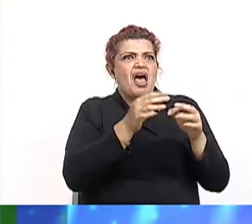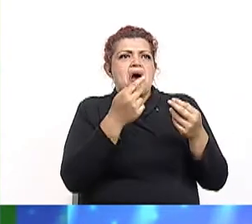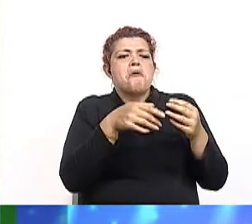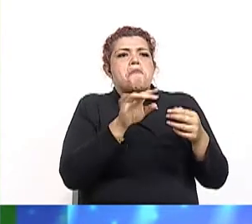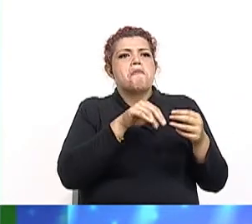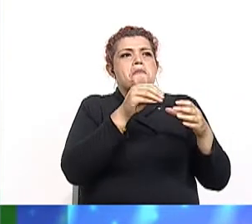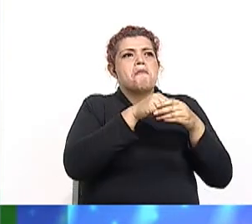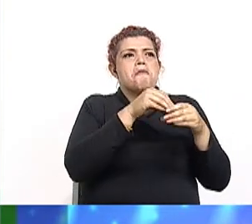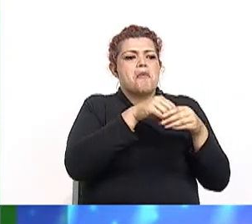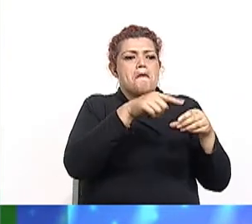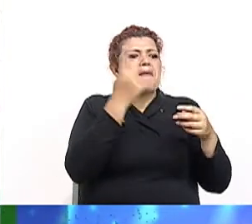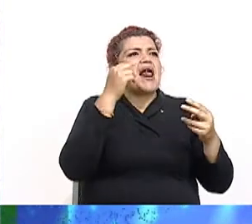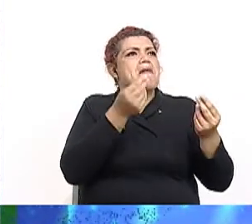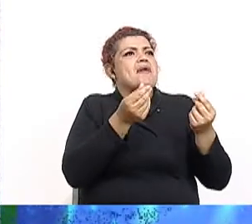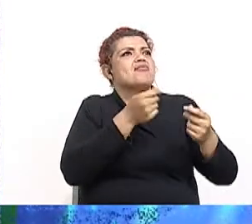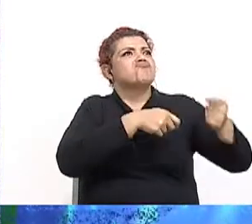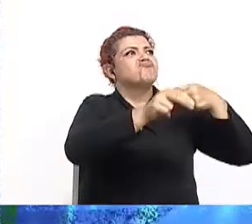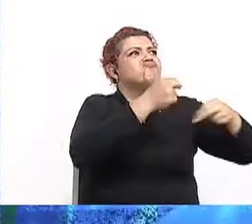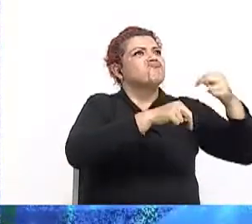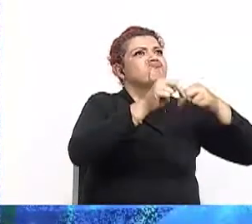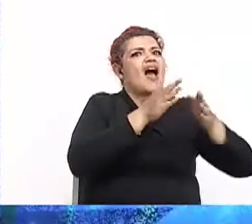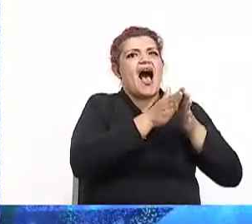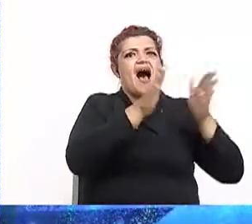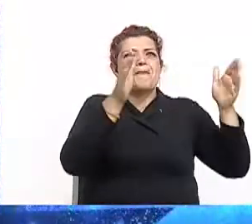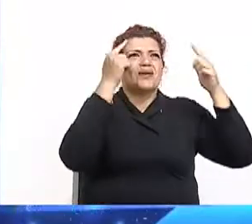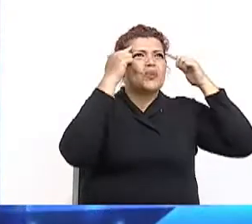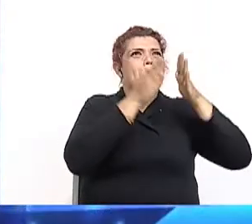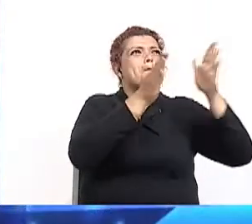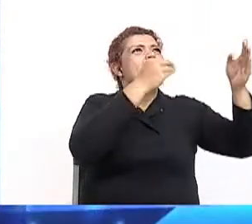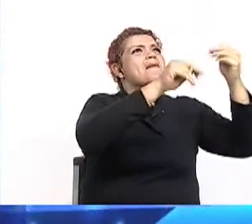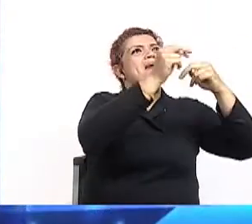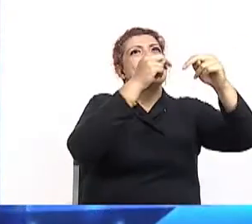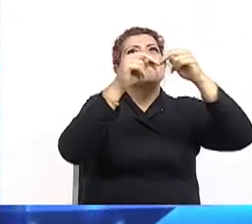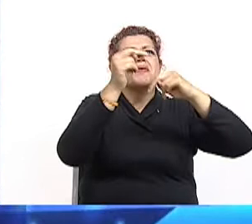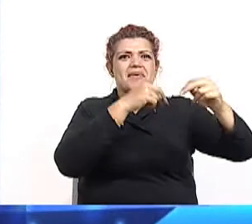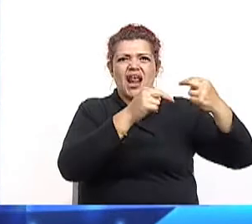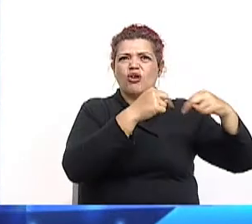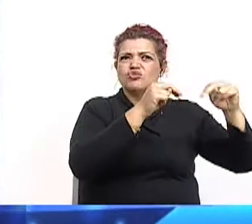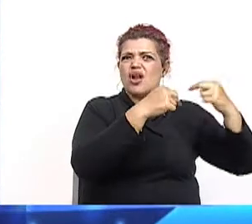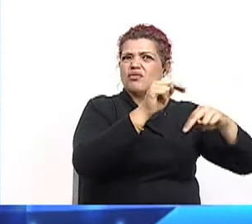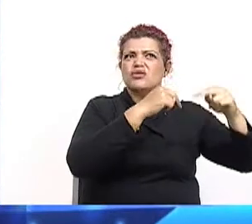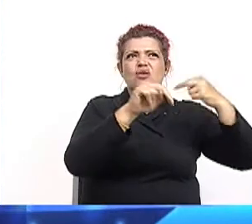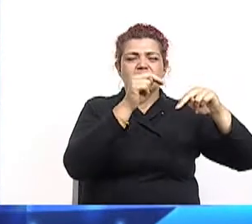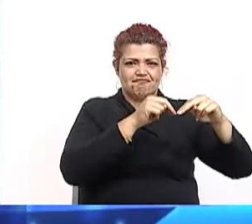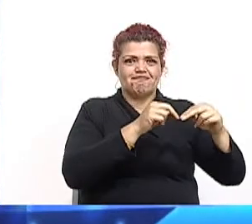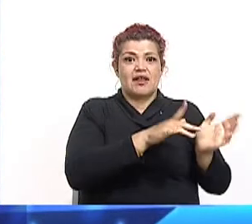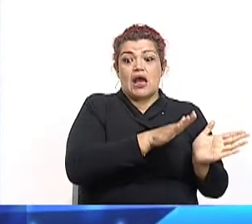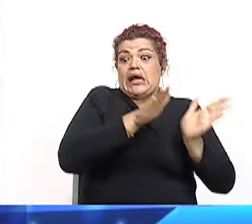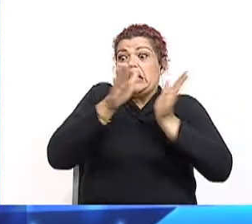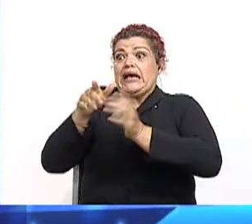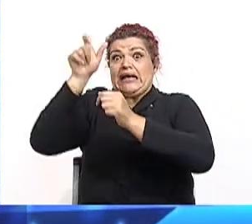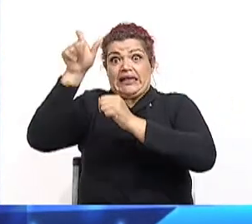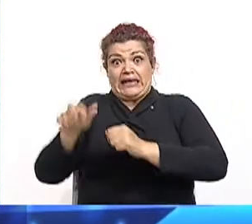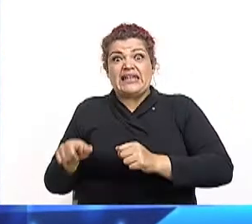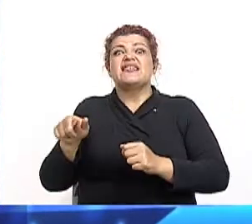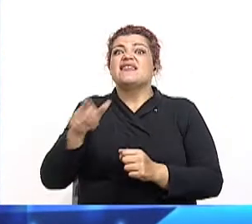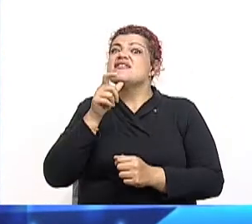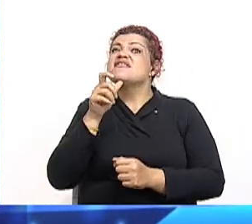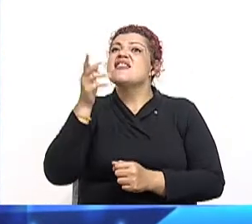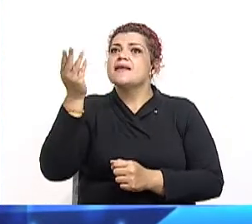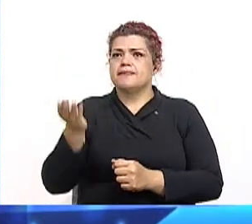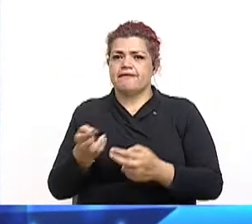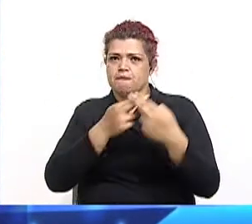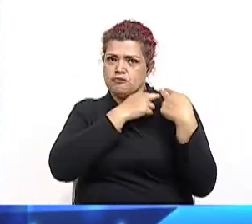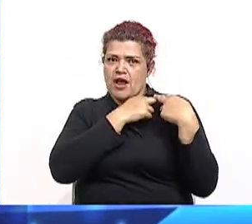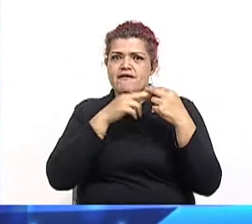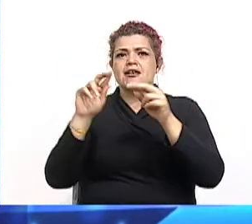Por su parte, el club espor reformista alinea de la siguiente manera. Con el número uno en la portería, Carlos Luis Fallas. El dos, Manuel Mora